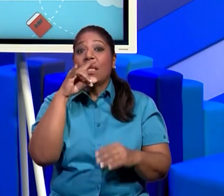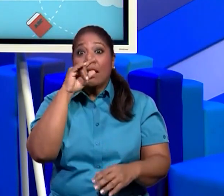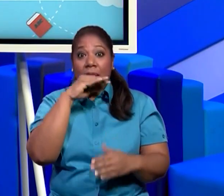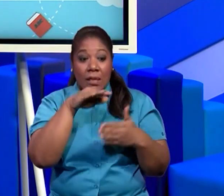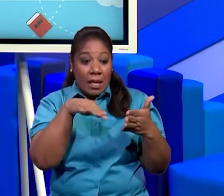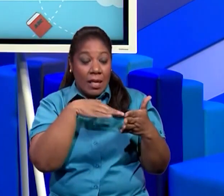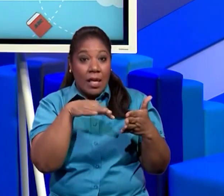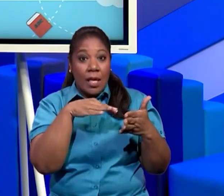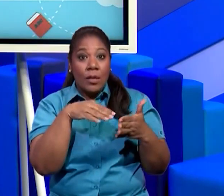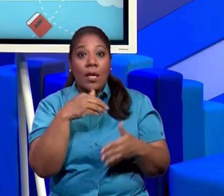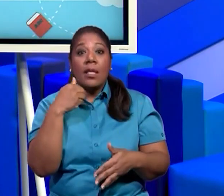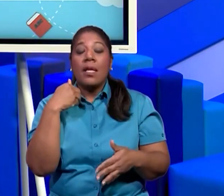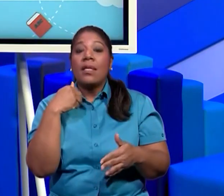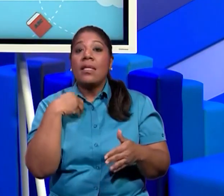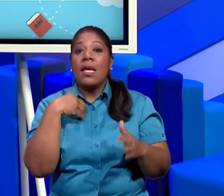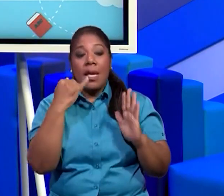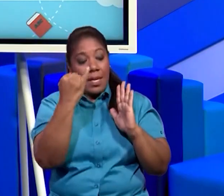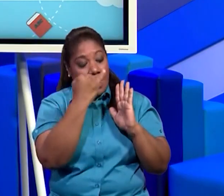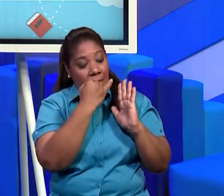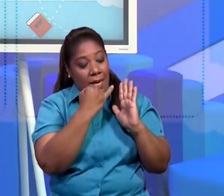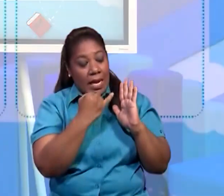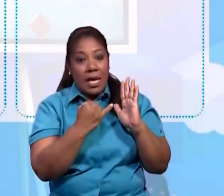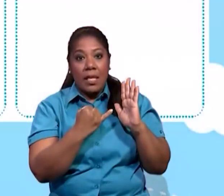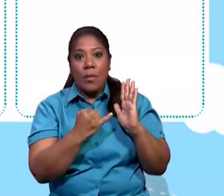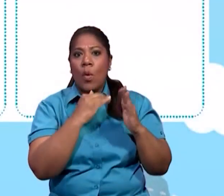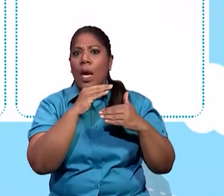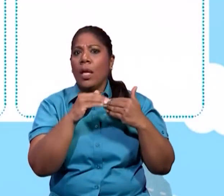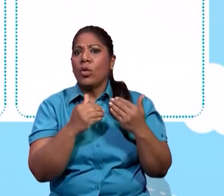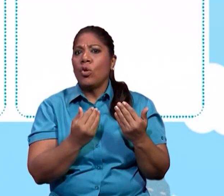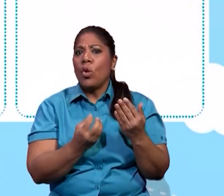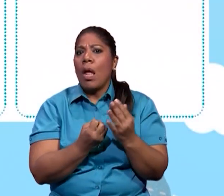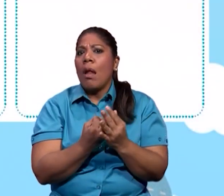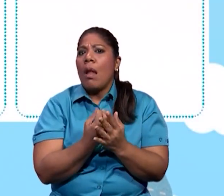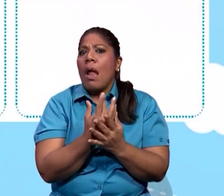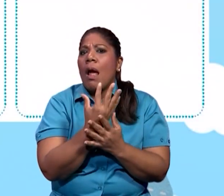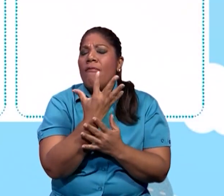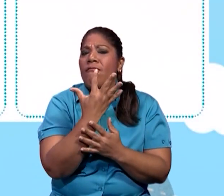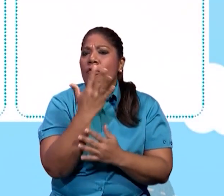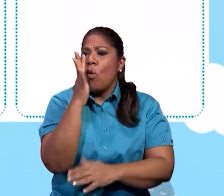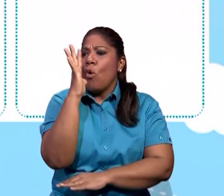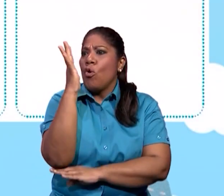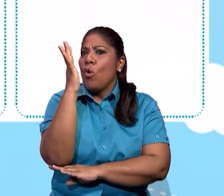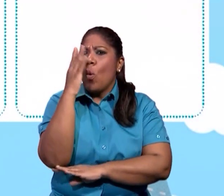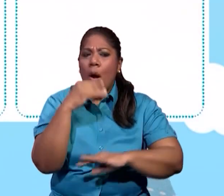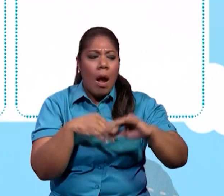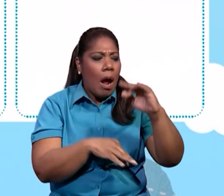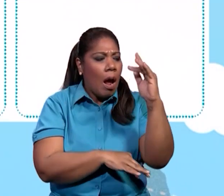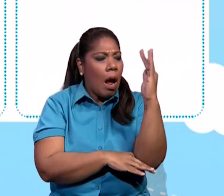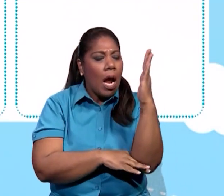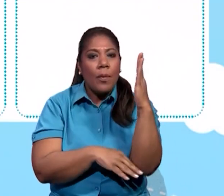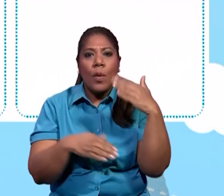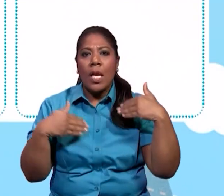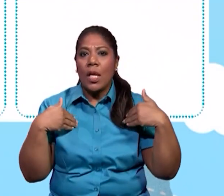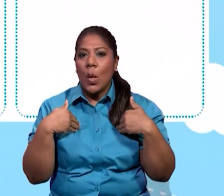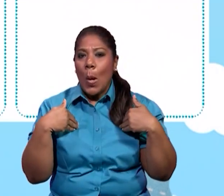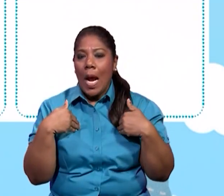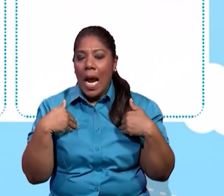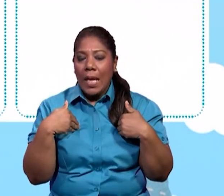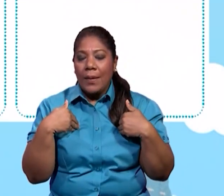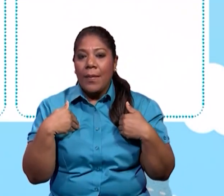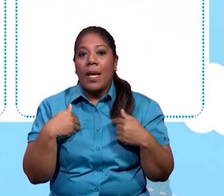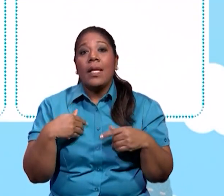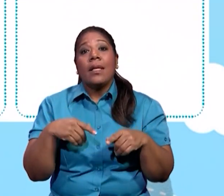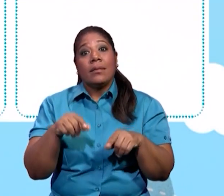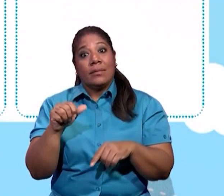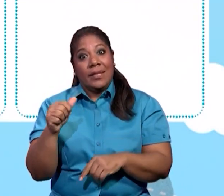elementos naturales y artificiales que puedes tener en tu corregimiento. Si recuerdas al